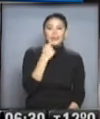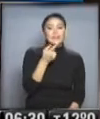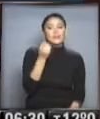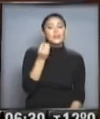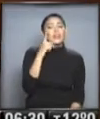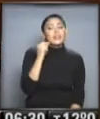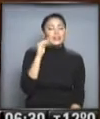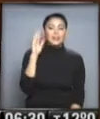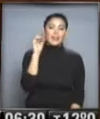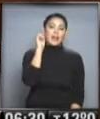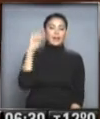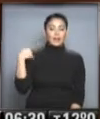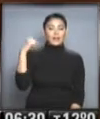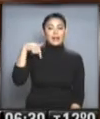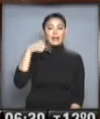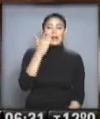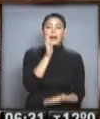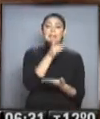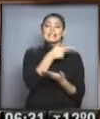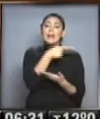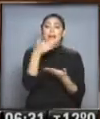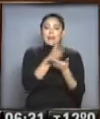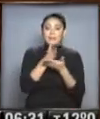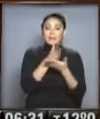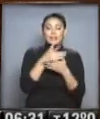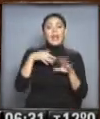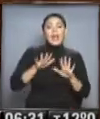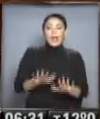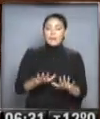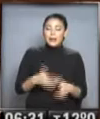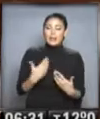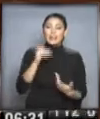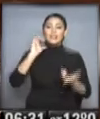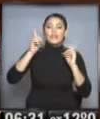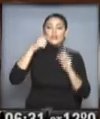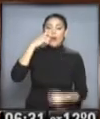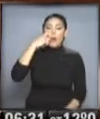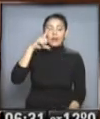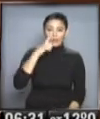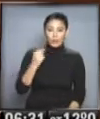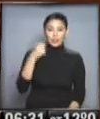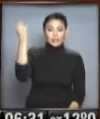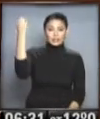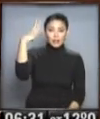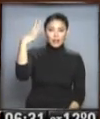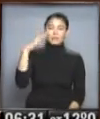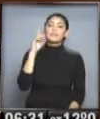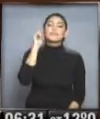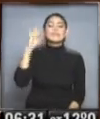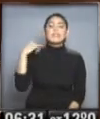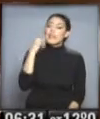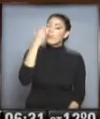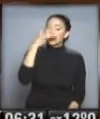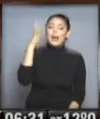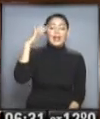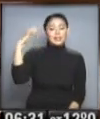Hola, Gaby, buen día. Muy bien, acá en la mitad de la semana laboral, esperando disfrutar este último día de changüí, de sol. Ay, sí, vamos a extrañar